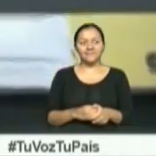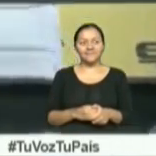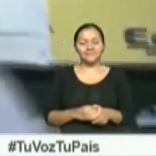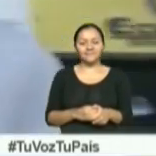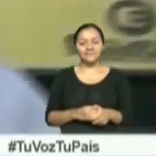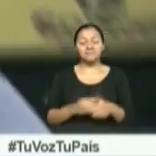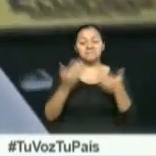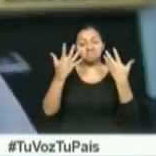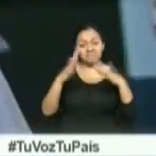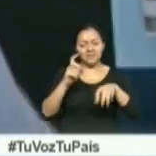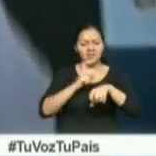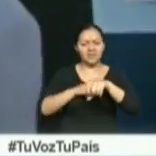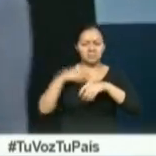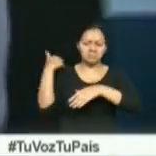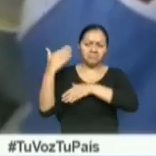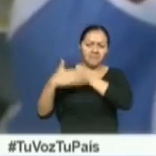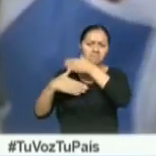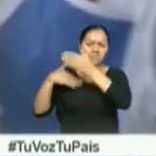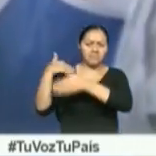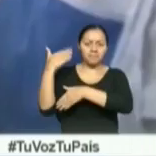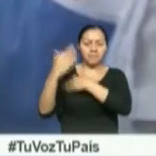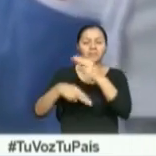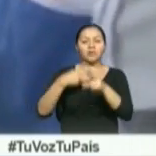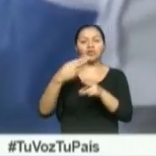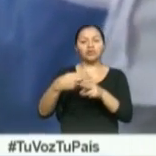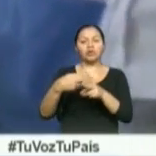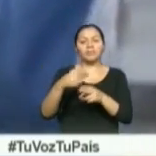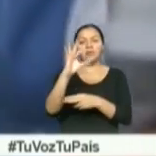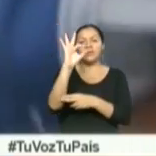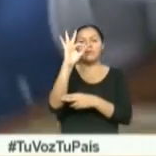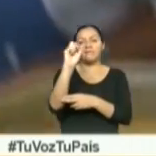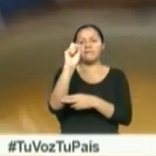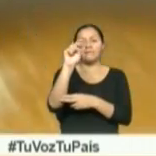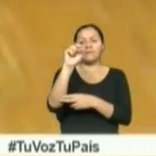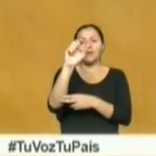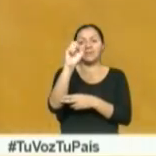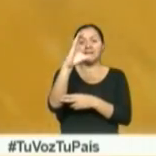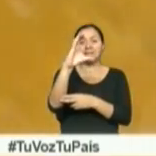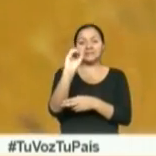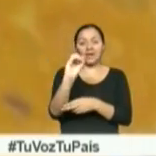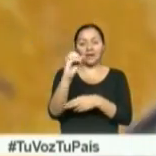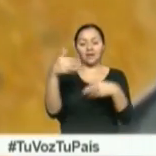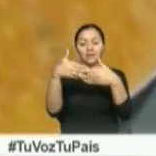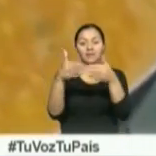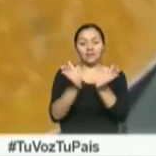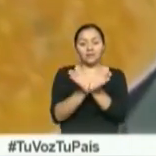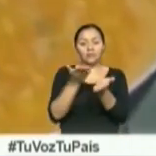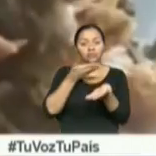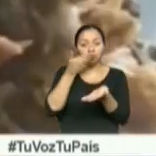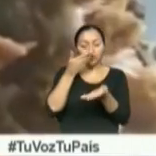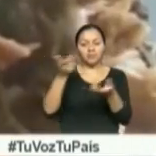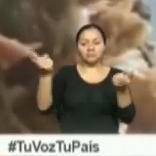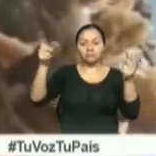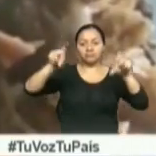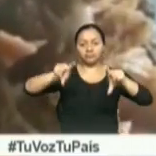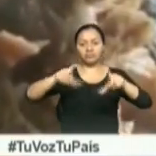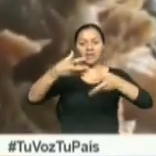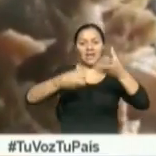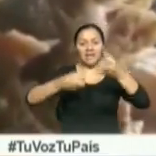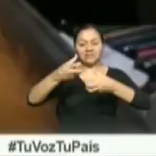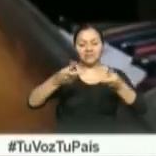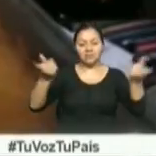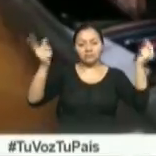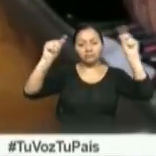Con el paso del tiempo, esta preparación tomó el nombre de Fanesca y se le incluyeron elementos adicionales como los lácteos y el pescado seco.